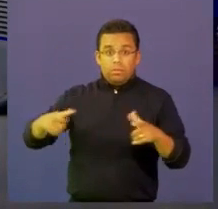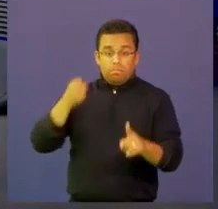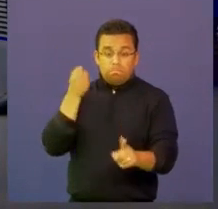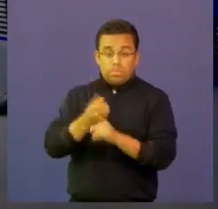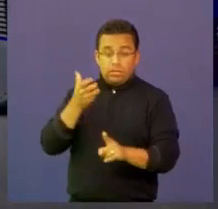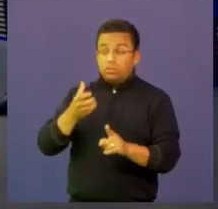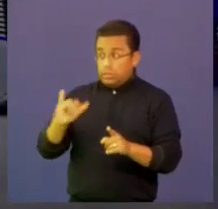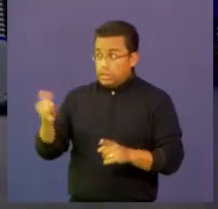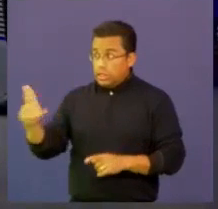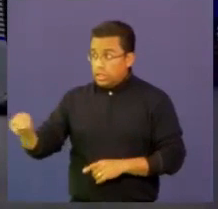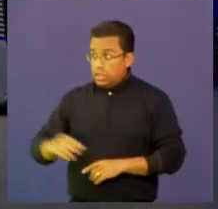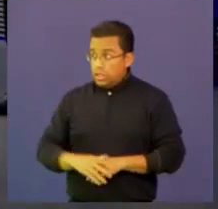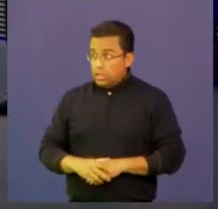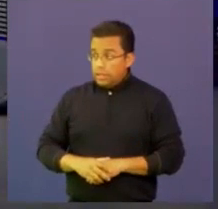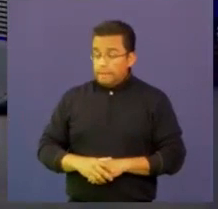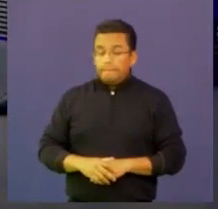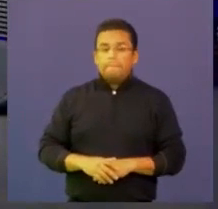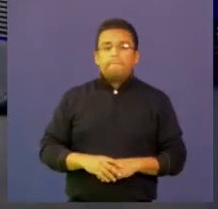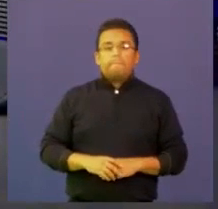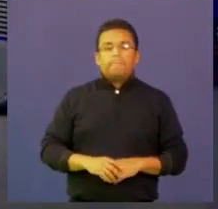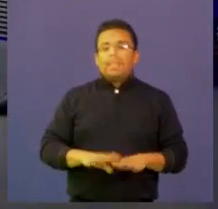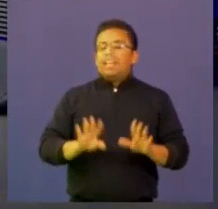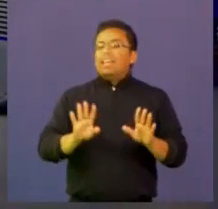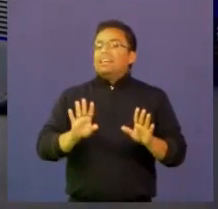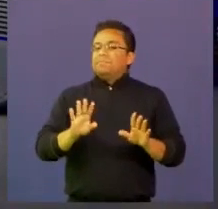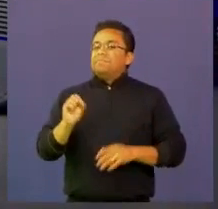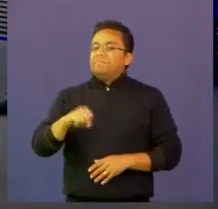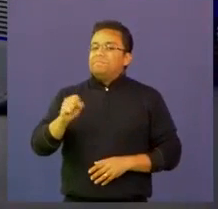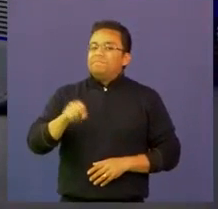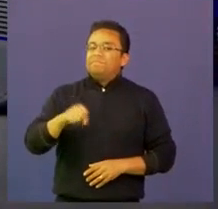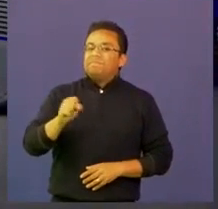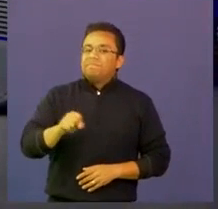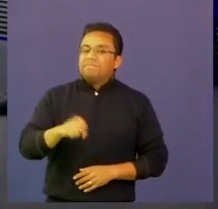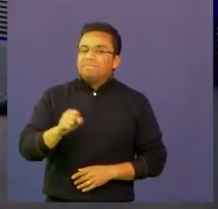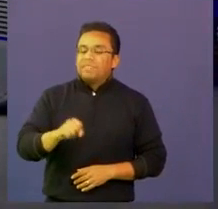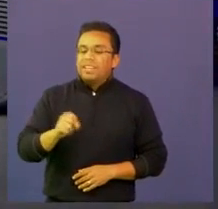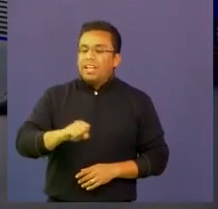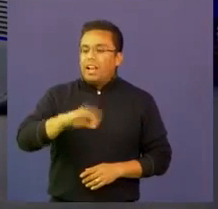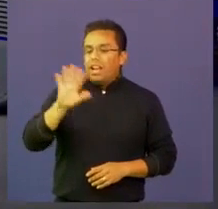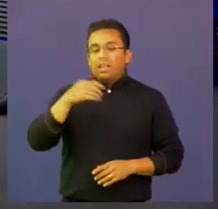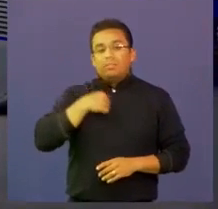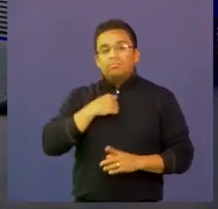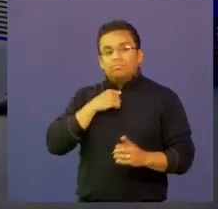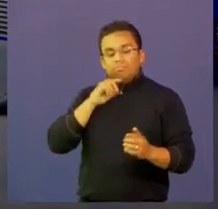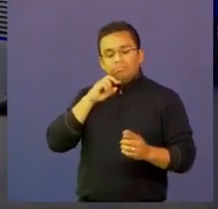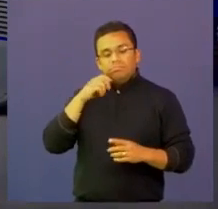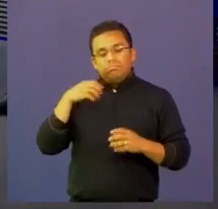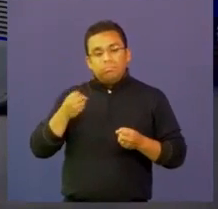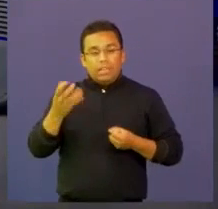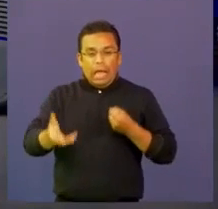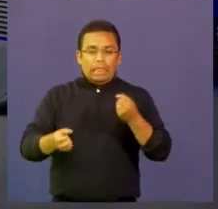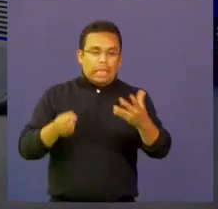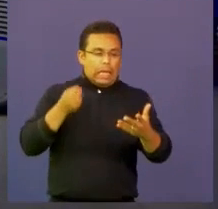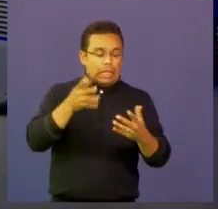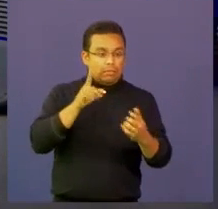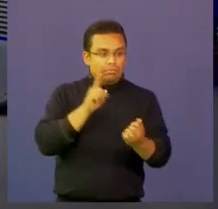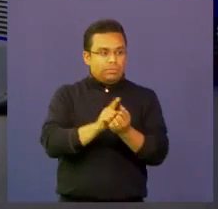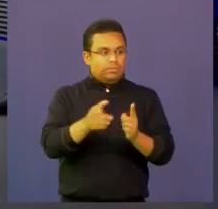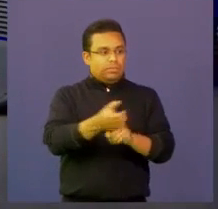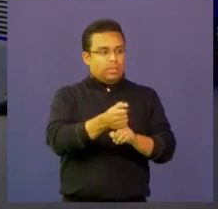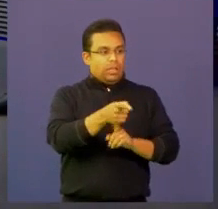impacto? Pues eso es lo que nos hemos encontrado que ha sido muy importante y que